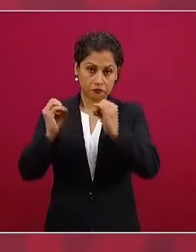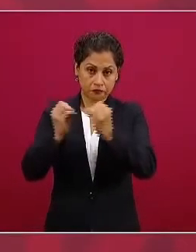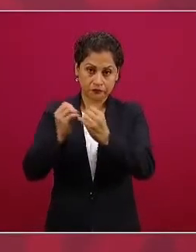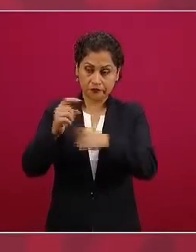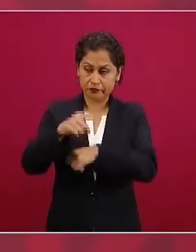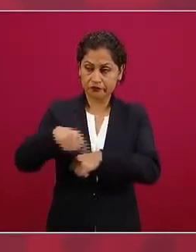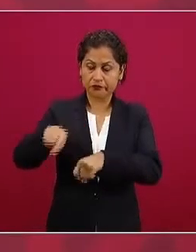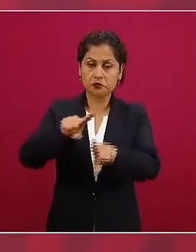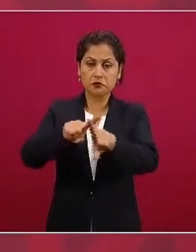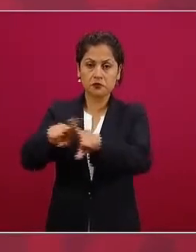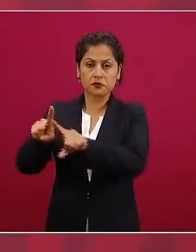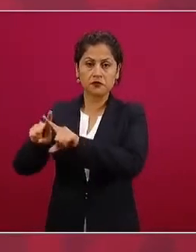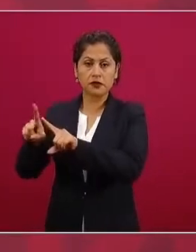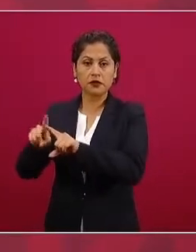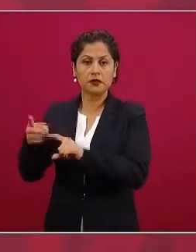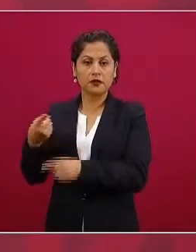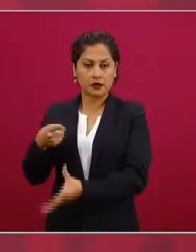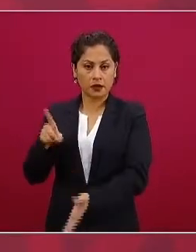manejados